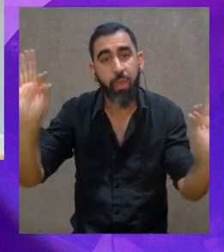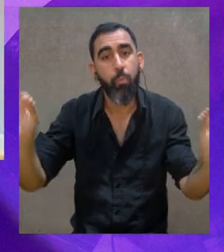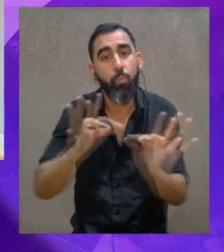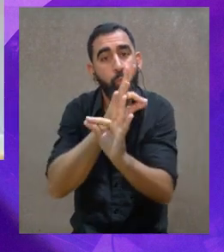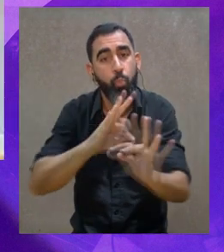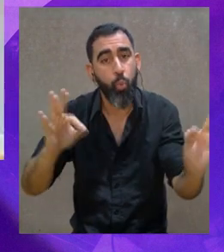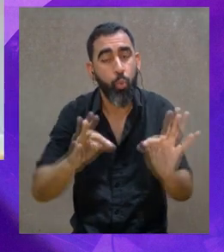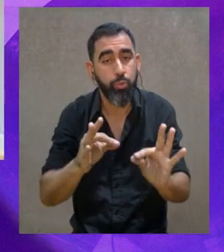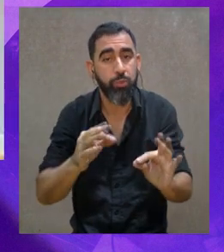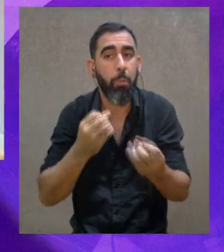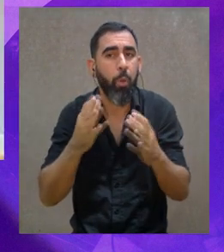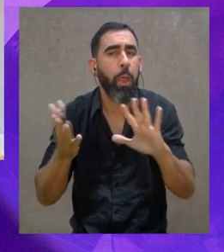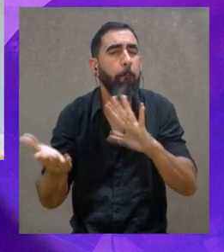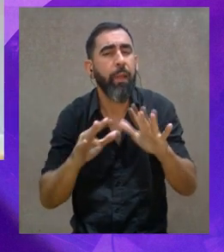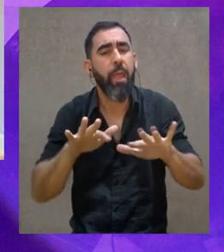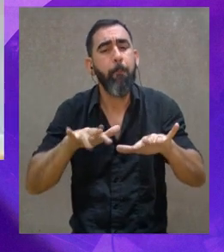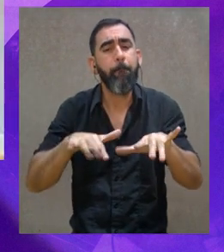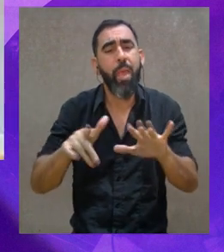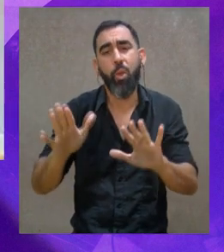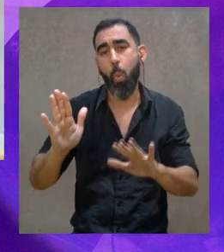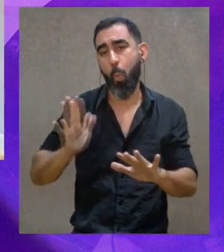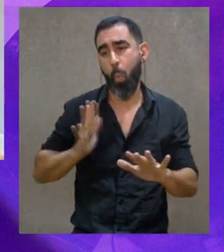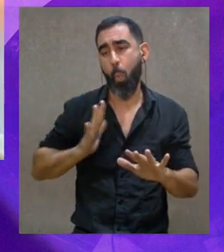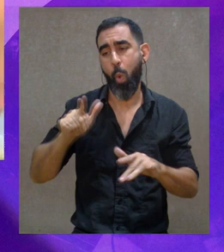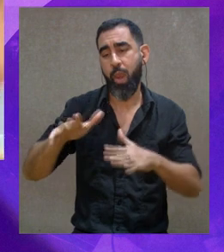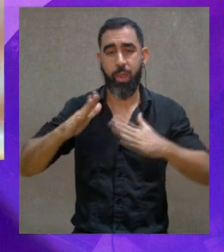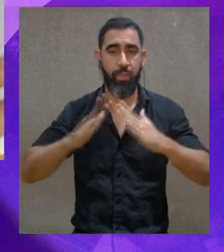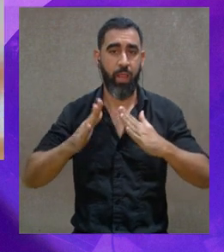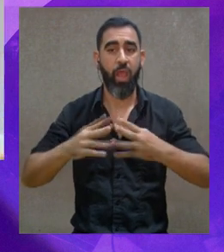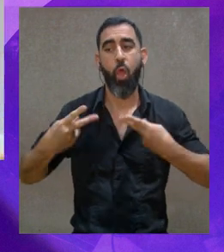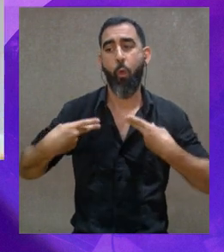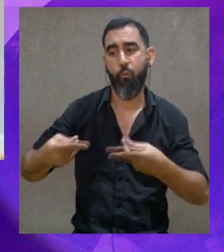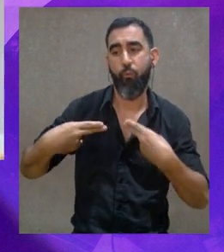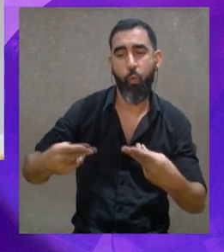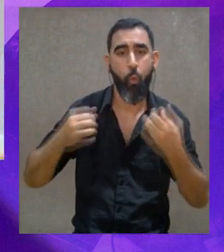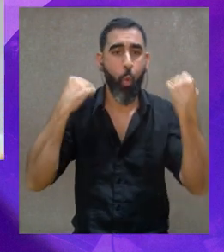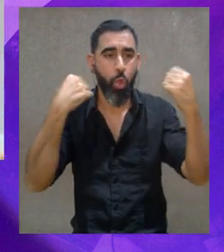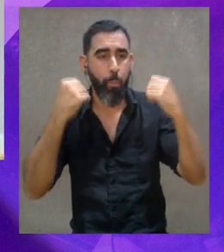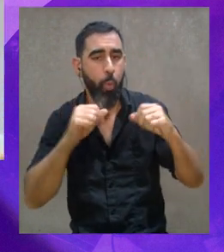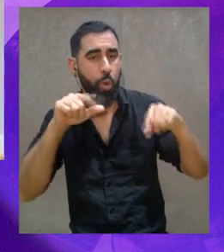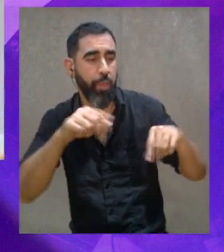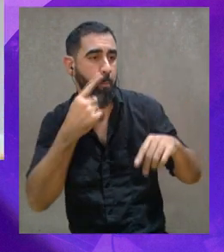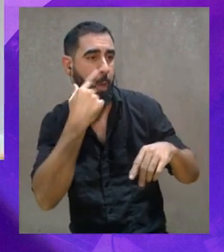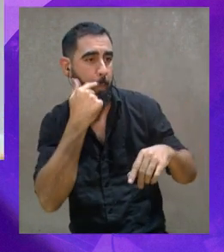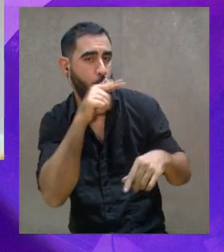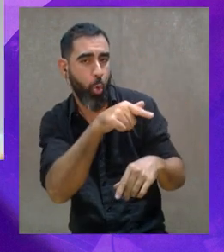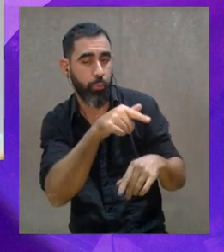estudiar música, cuando en realidad parece que el piano estaba destinado para la señorita de la casa y el fútbol o los deportes y la cuestión